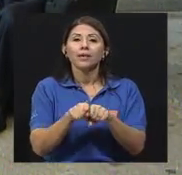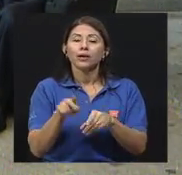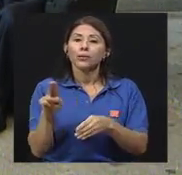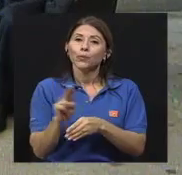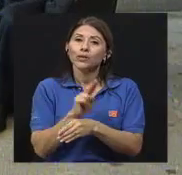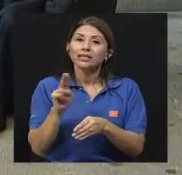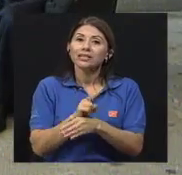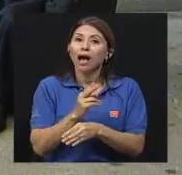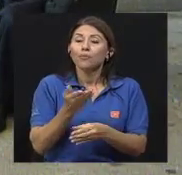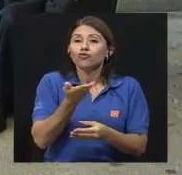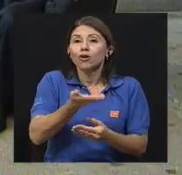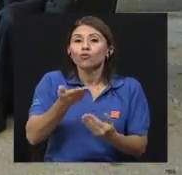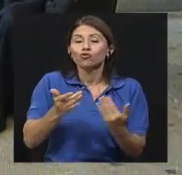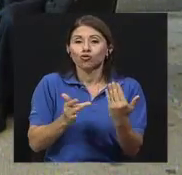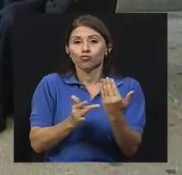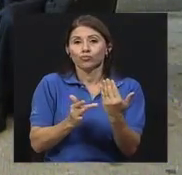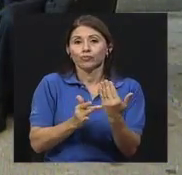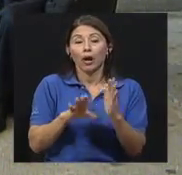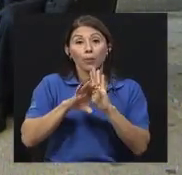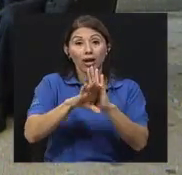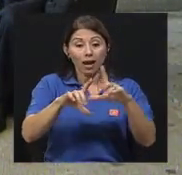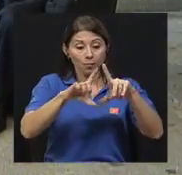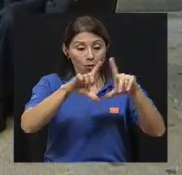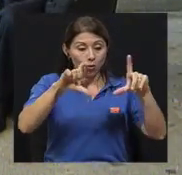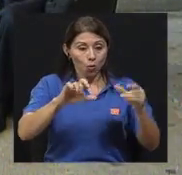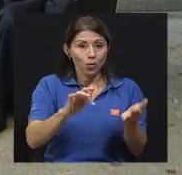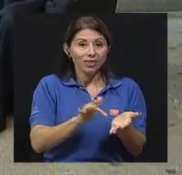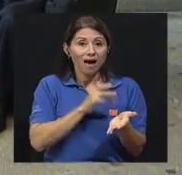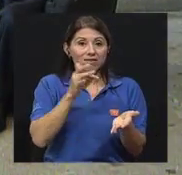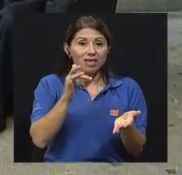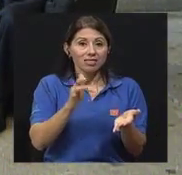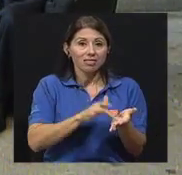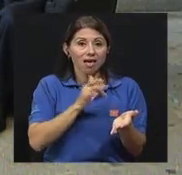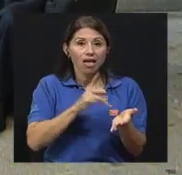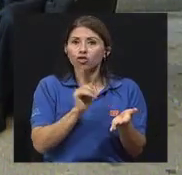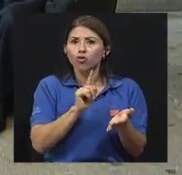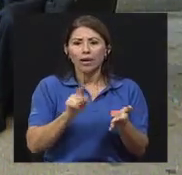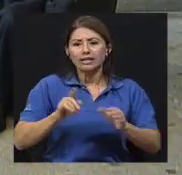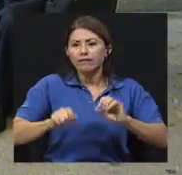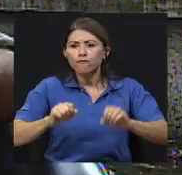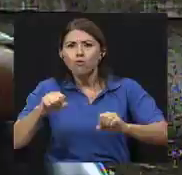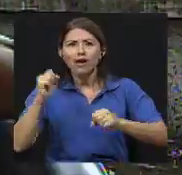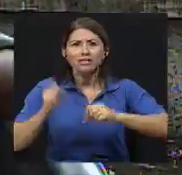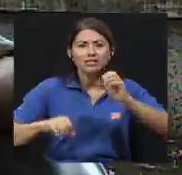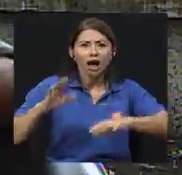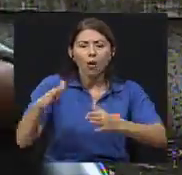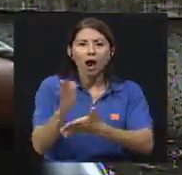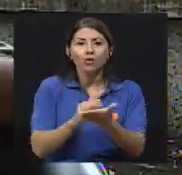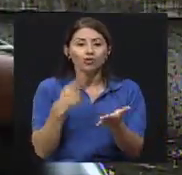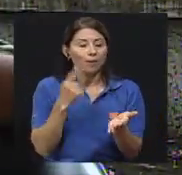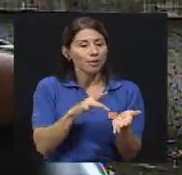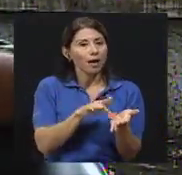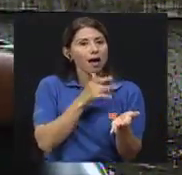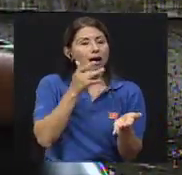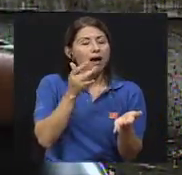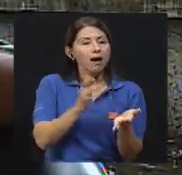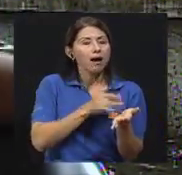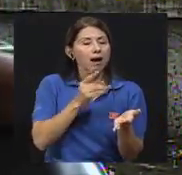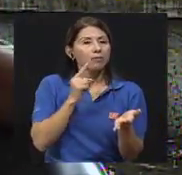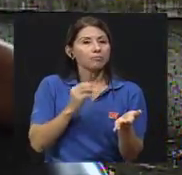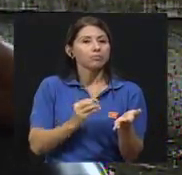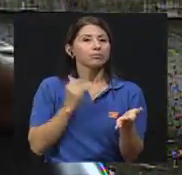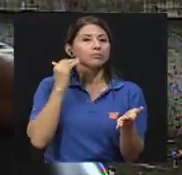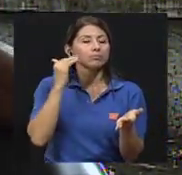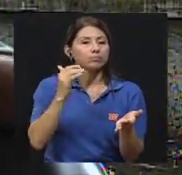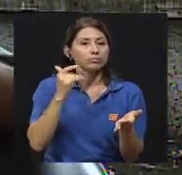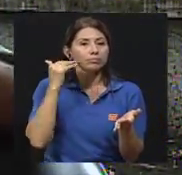utilizando recursos electrónicos, por ejemplo, una tablet donde no hay que hacer fuerza y con solamente pasar el dedo ya se pueden crear sonidos. Pero